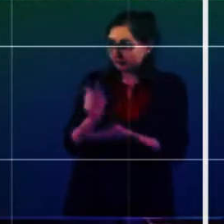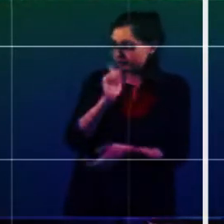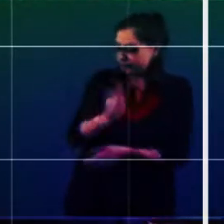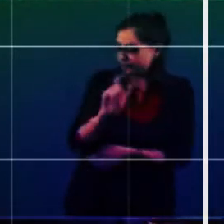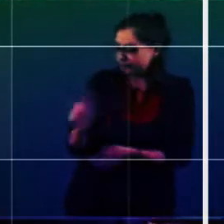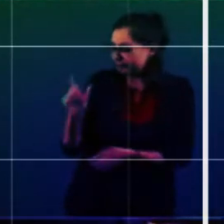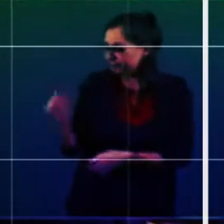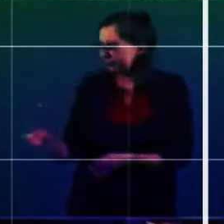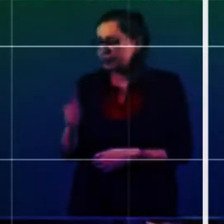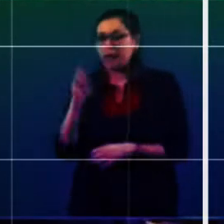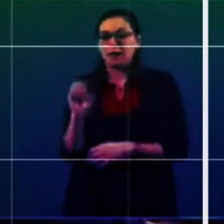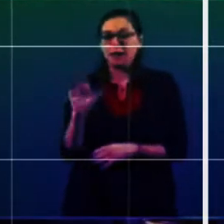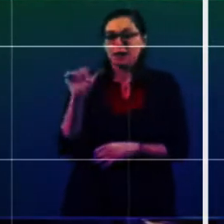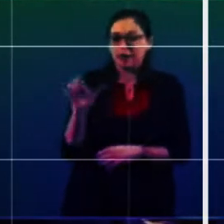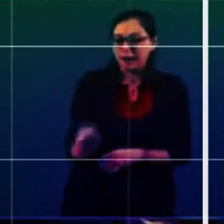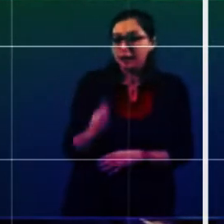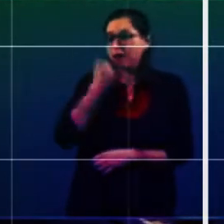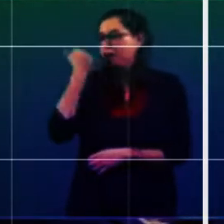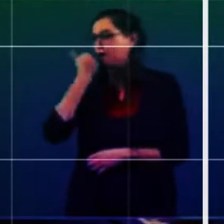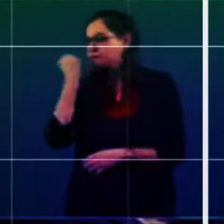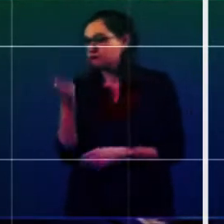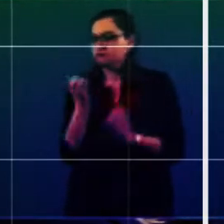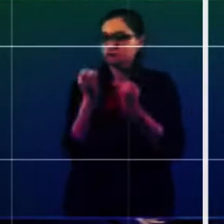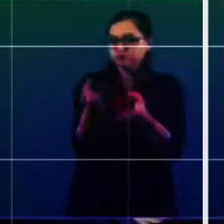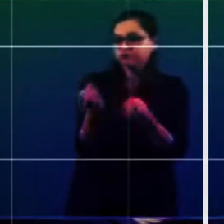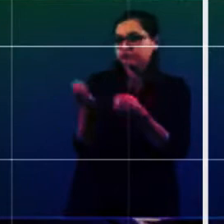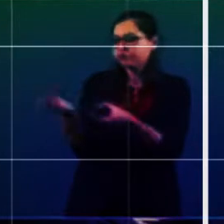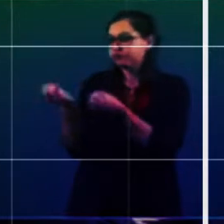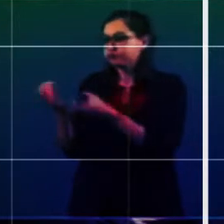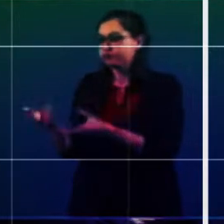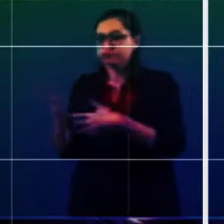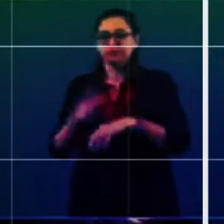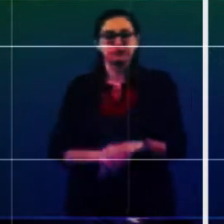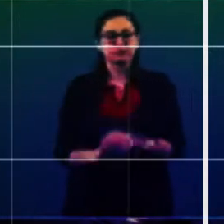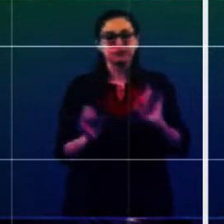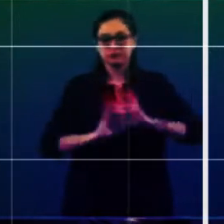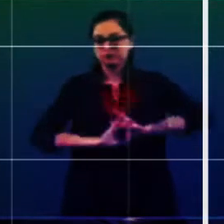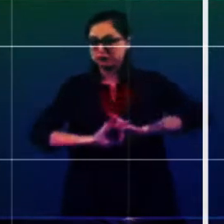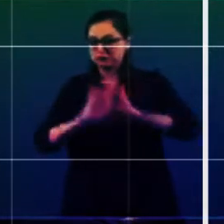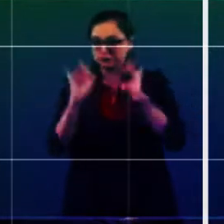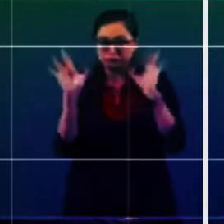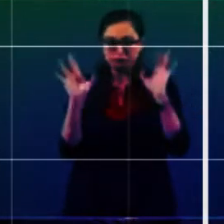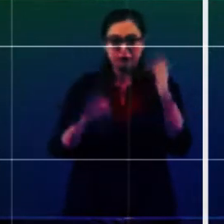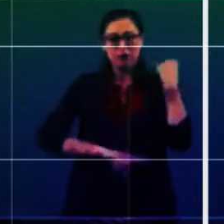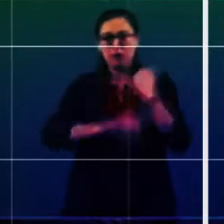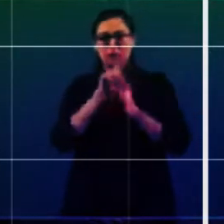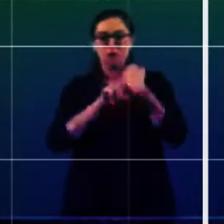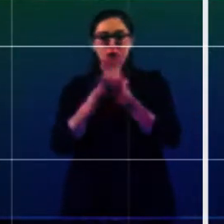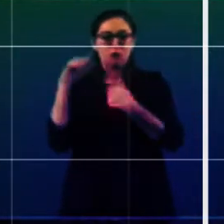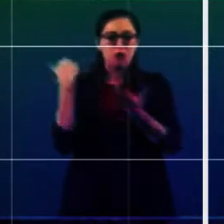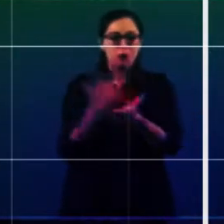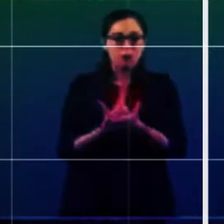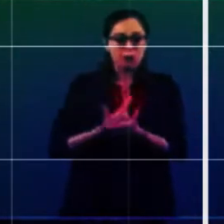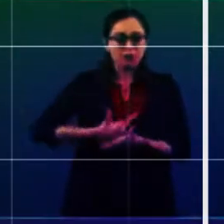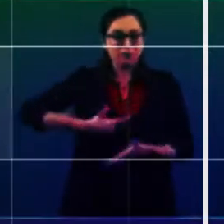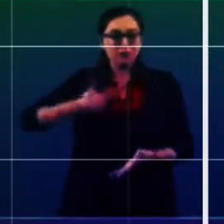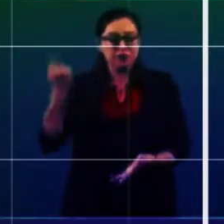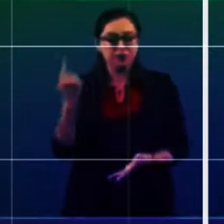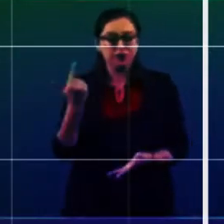eso es lo que nos permite enfrentar crisis como la